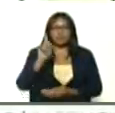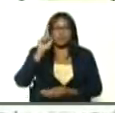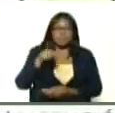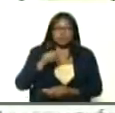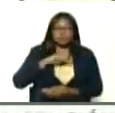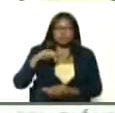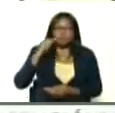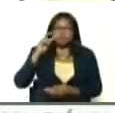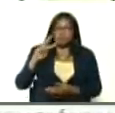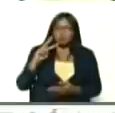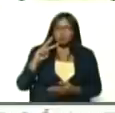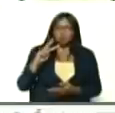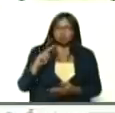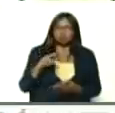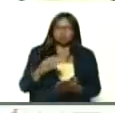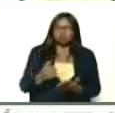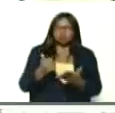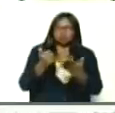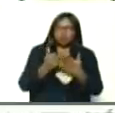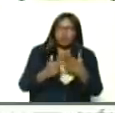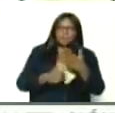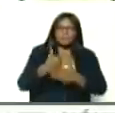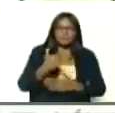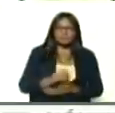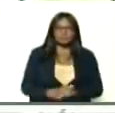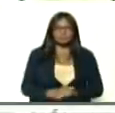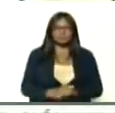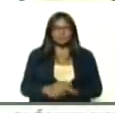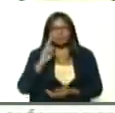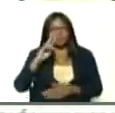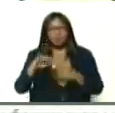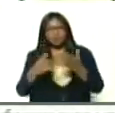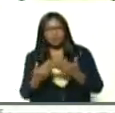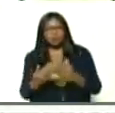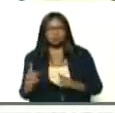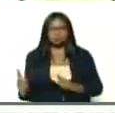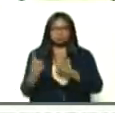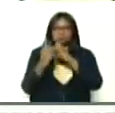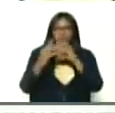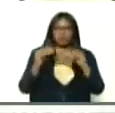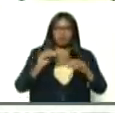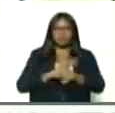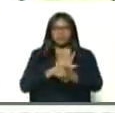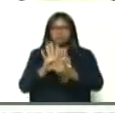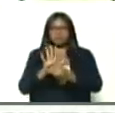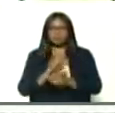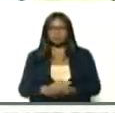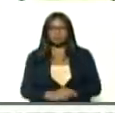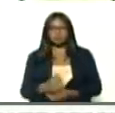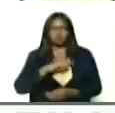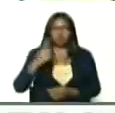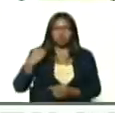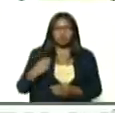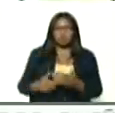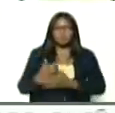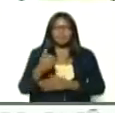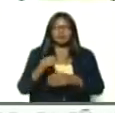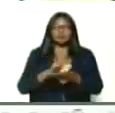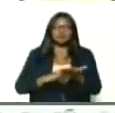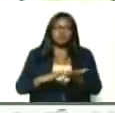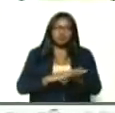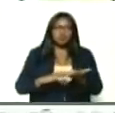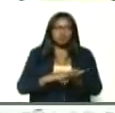momentos, que la situación es favorable, en este caso, enfrentando una pandemia, tenemos más casos recuperados,